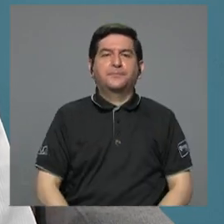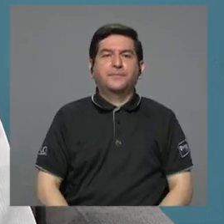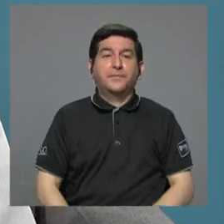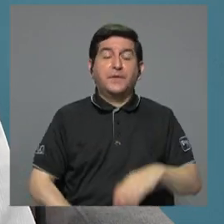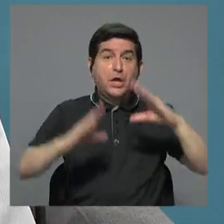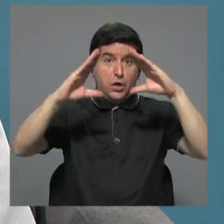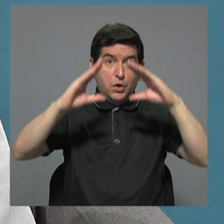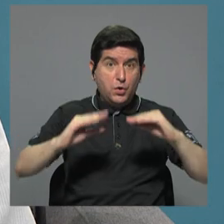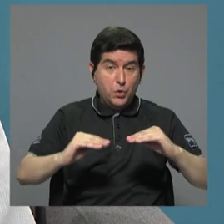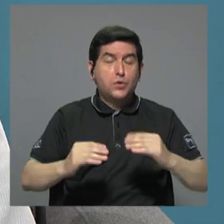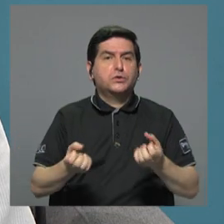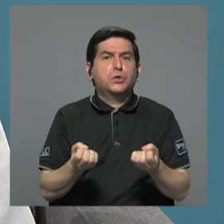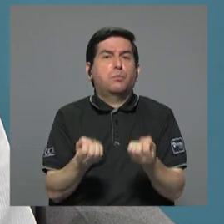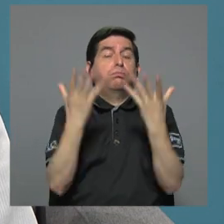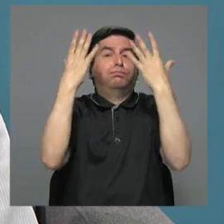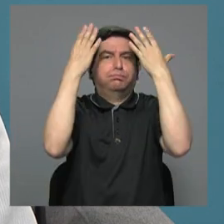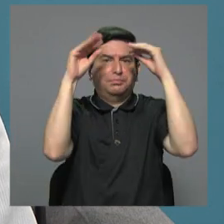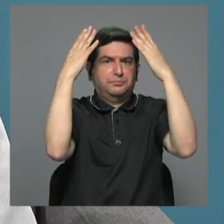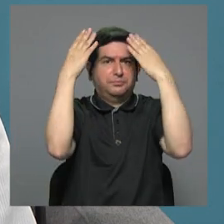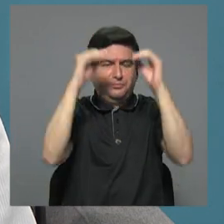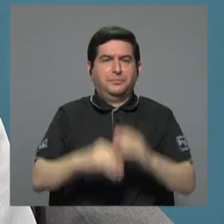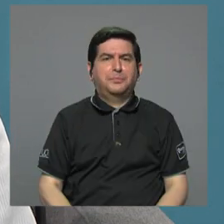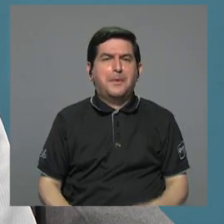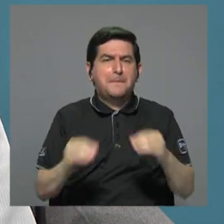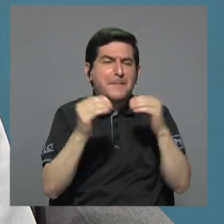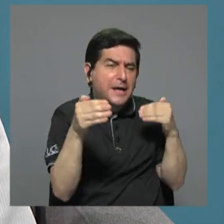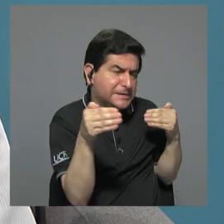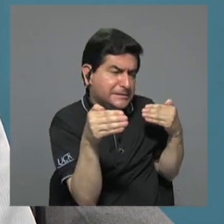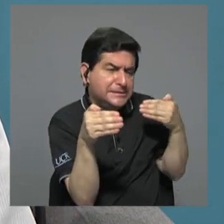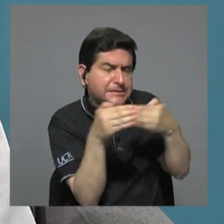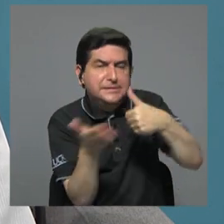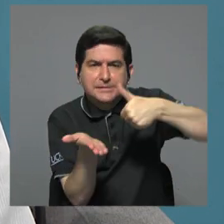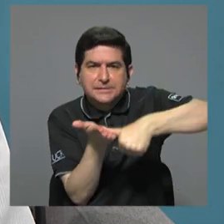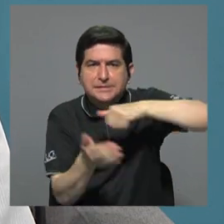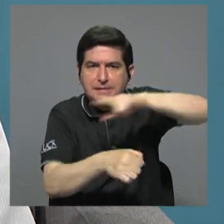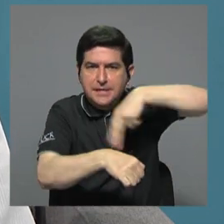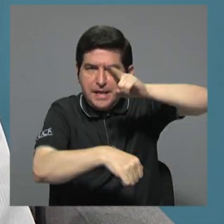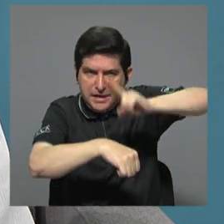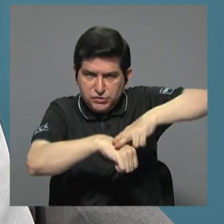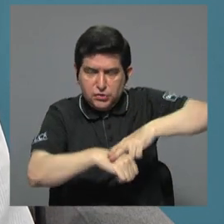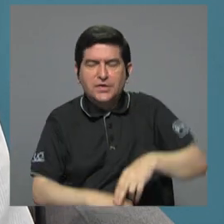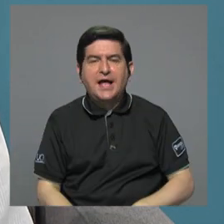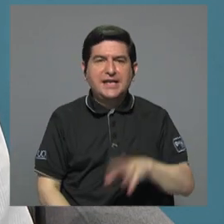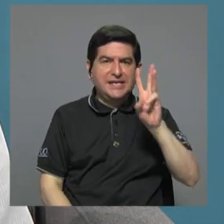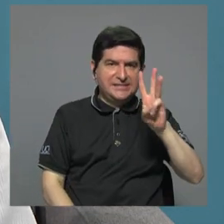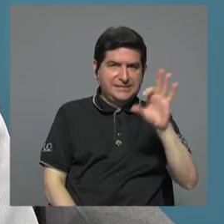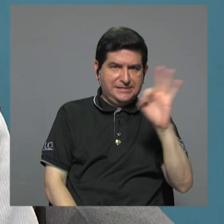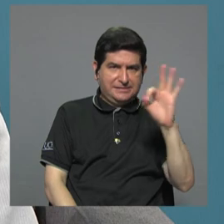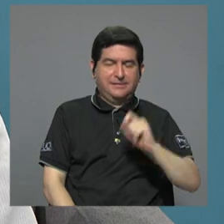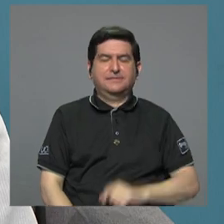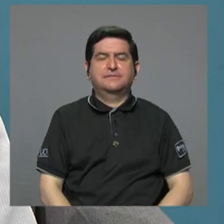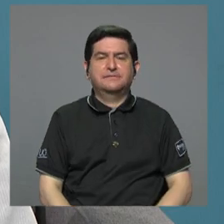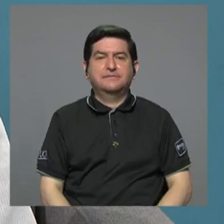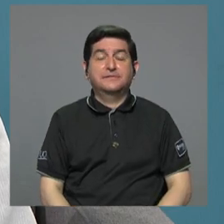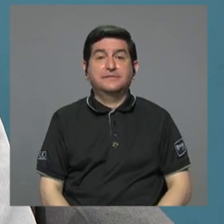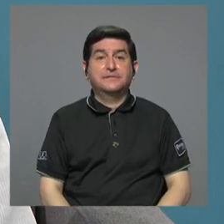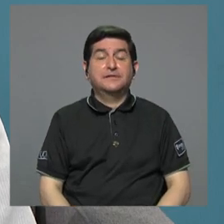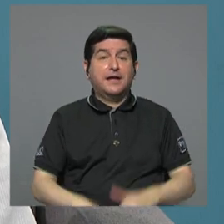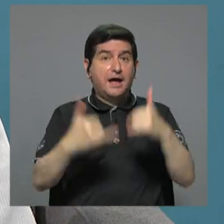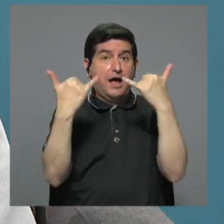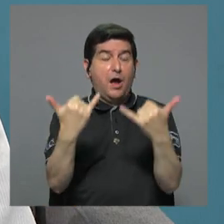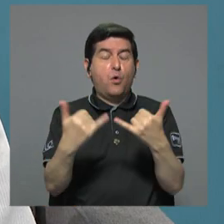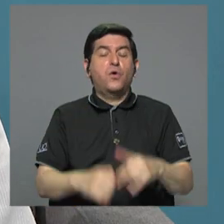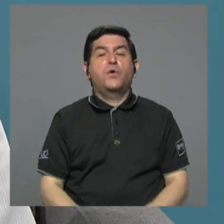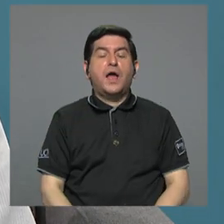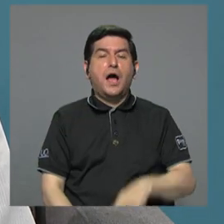una noche con muchísima información, cada vez más cerca de las elecciones nacionales de este 6 de febrero, y bueno, nos vamos de inmediato